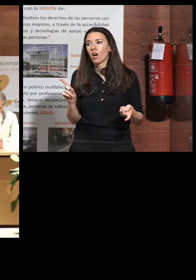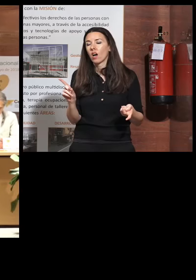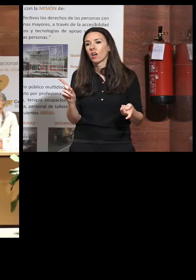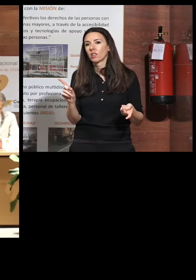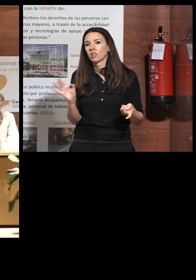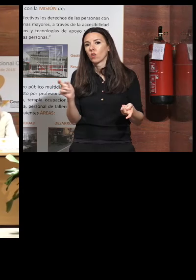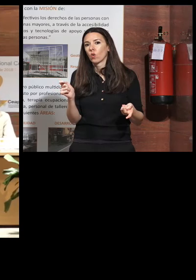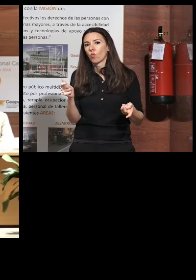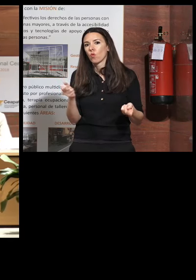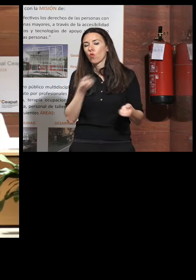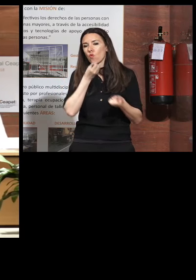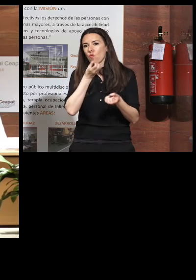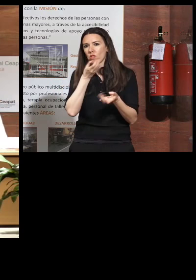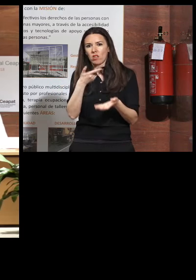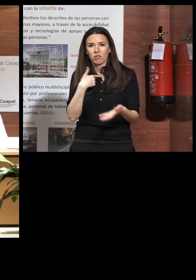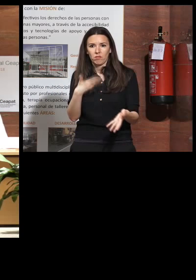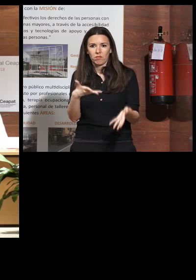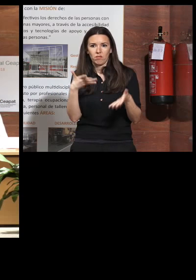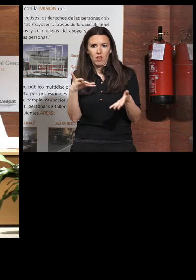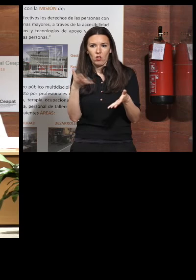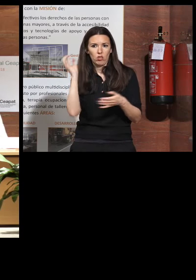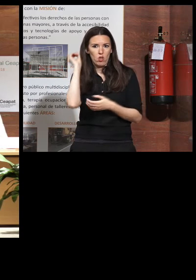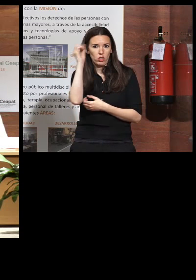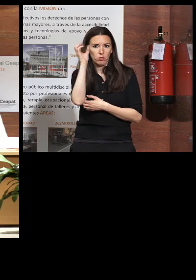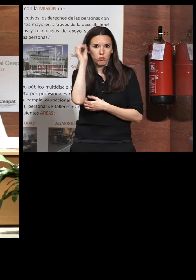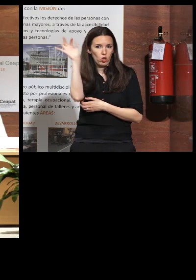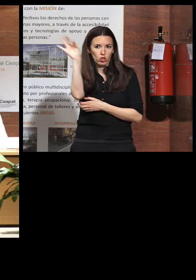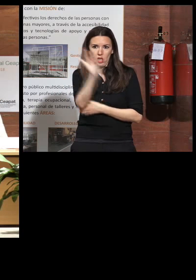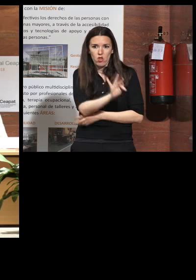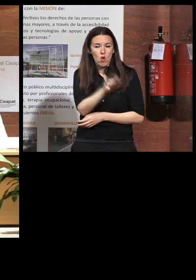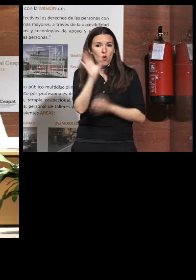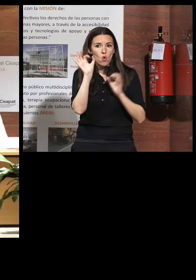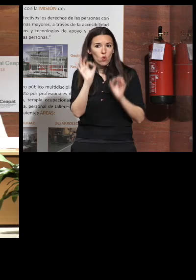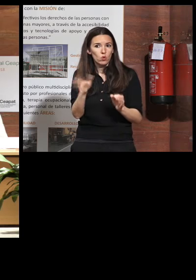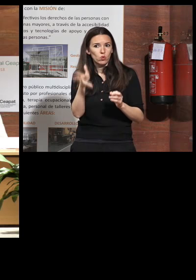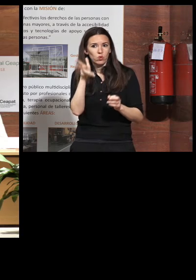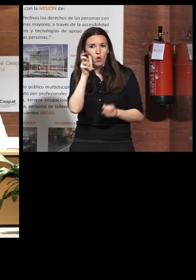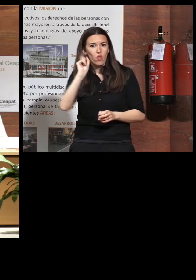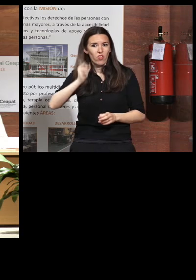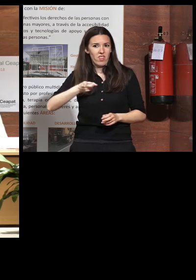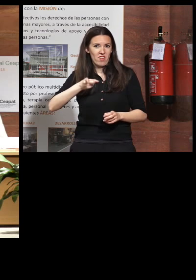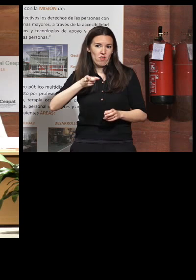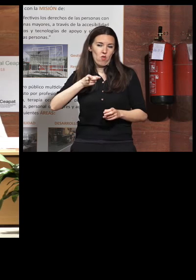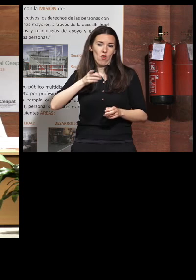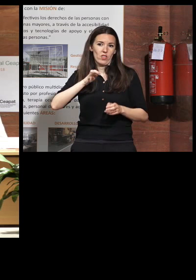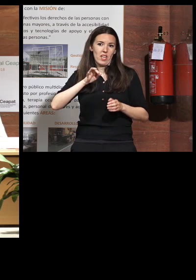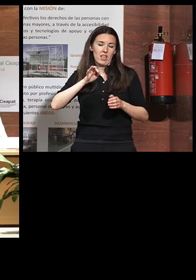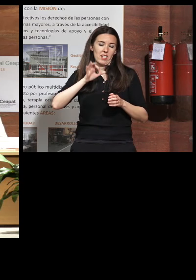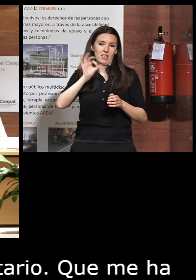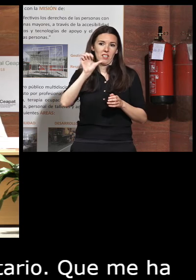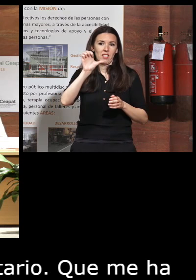sí es un comentario es decir que me ha encantado una parte de tu exposición y que lo hilo con lo que acaba de decir el director de Servimedia del lenguaje